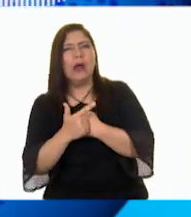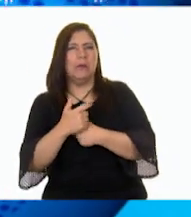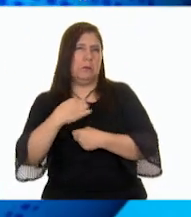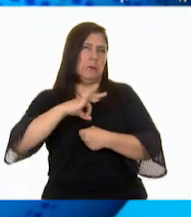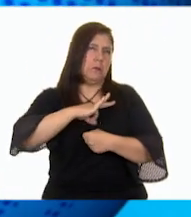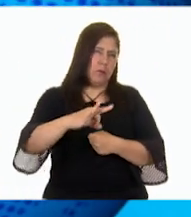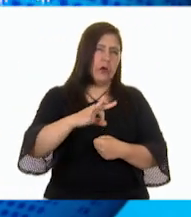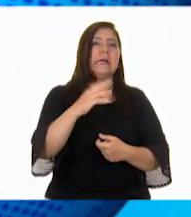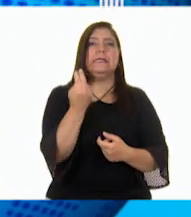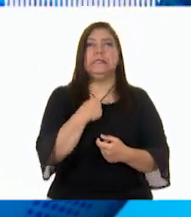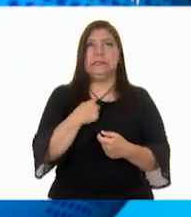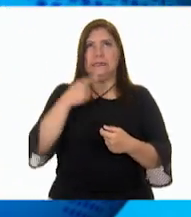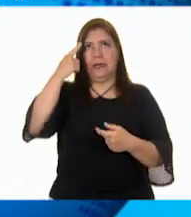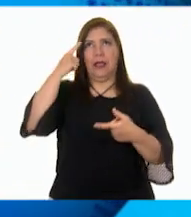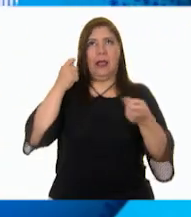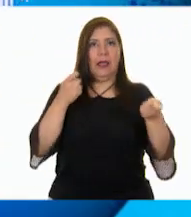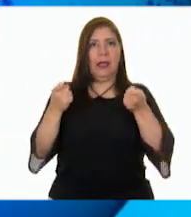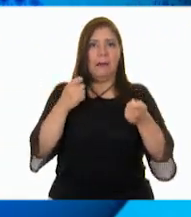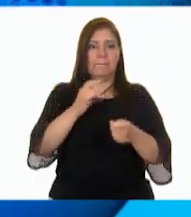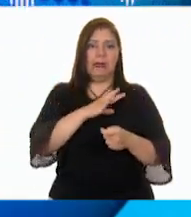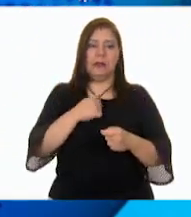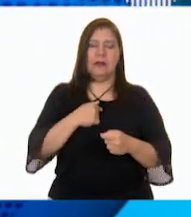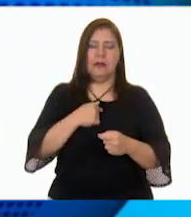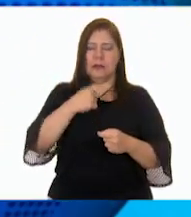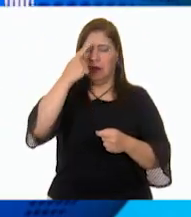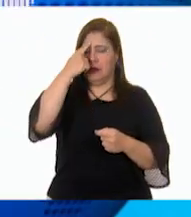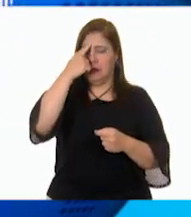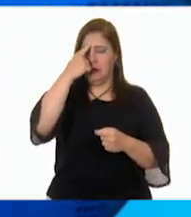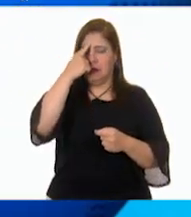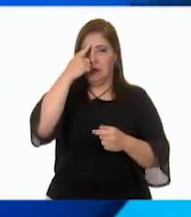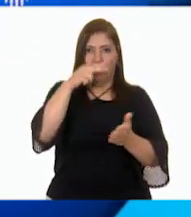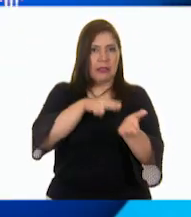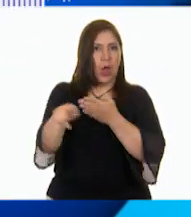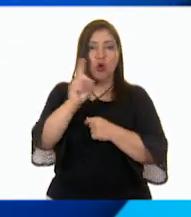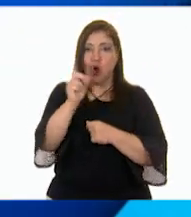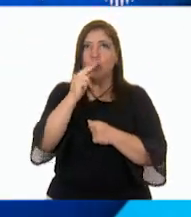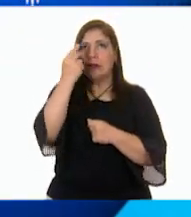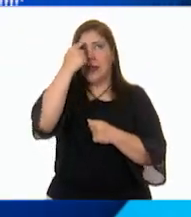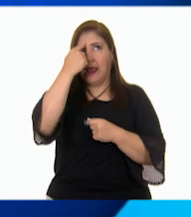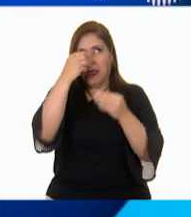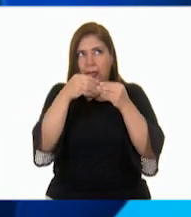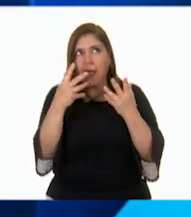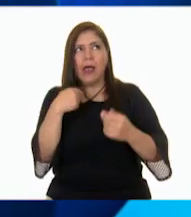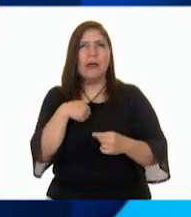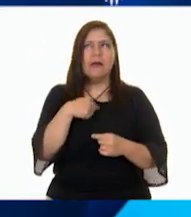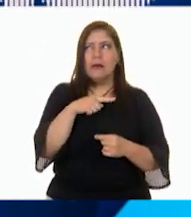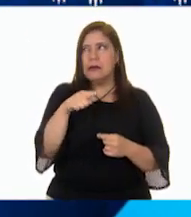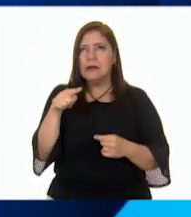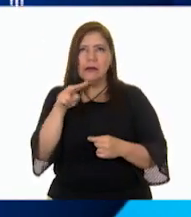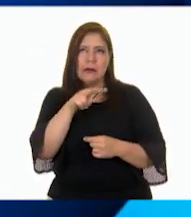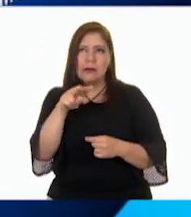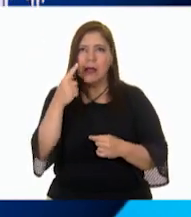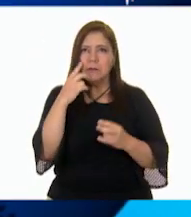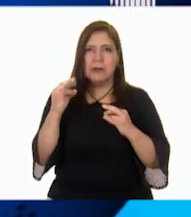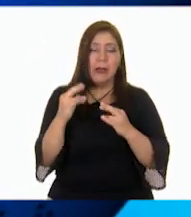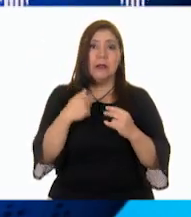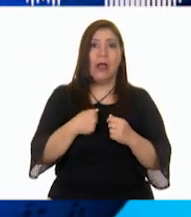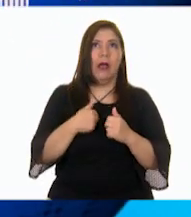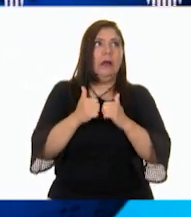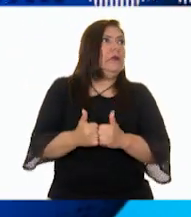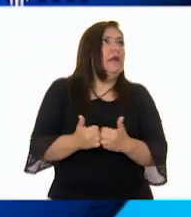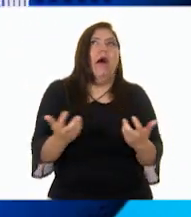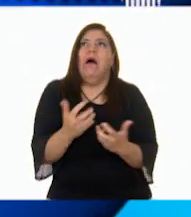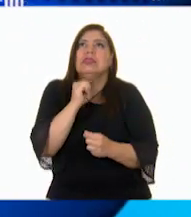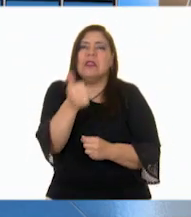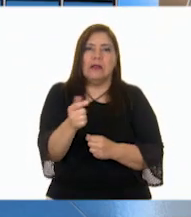que debo regular mi miedo para poder pensar claramente lo que debo hacer para ponerme a salvo y no paralizarme.